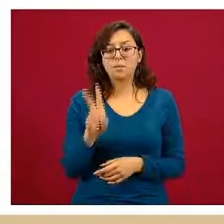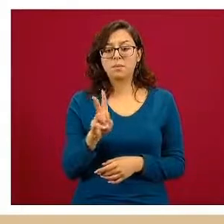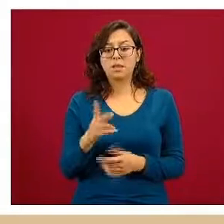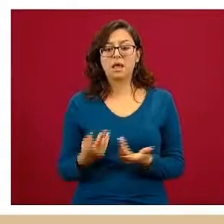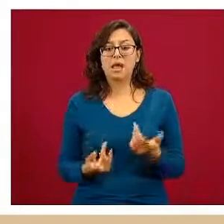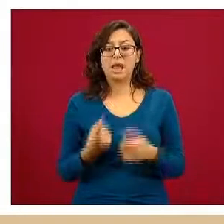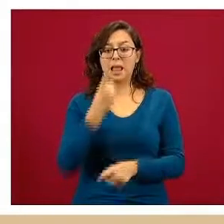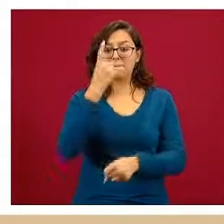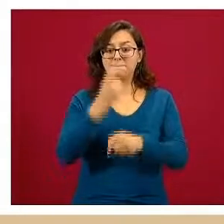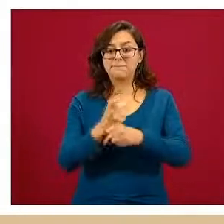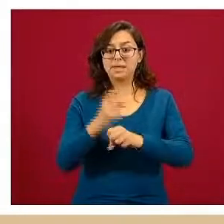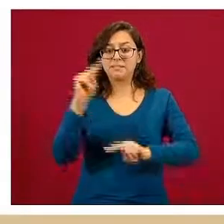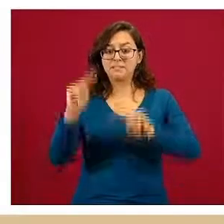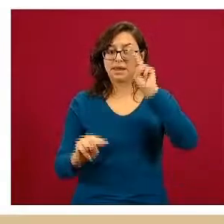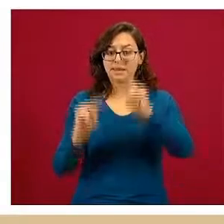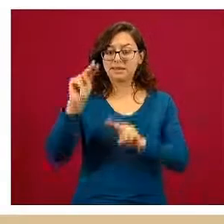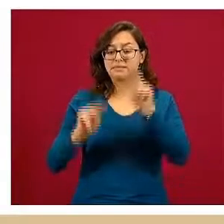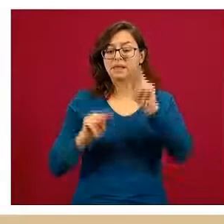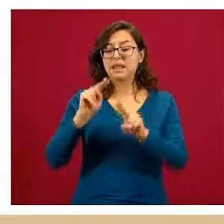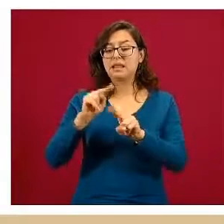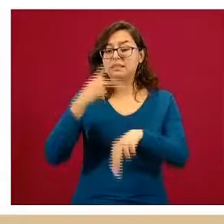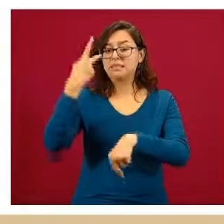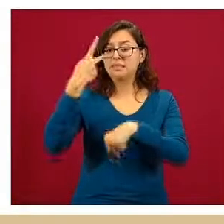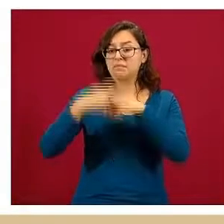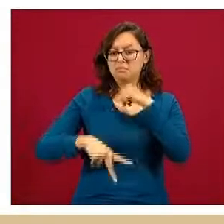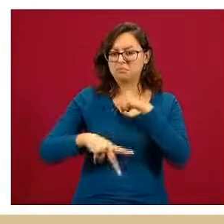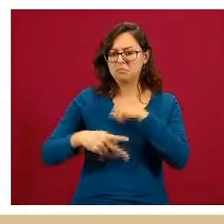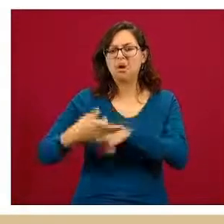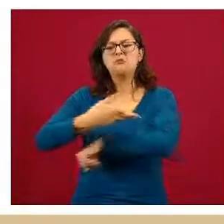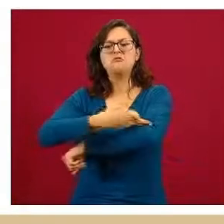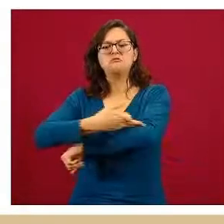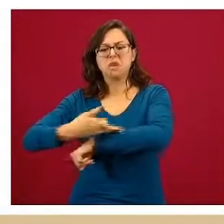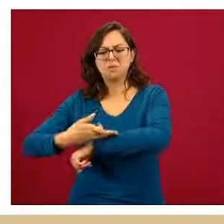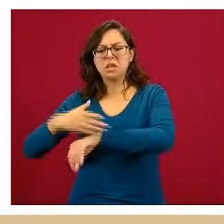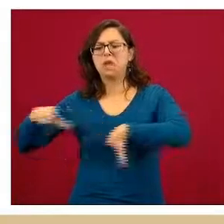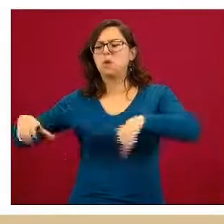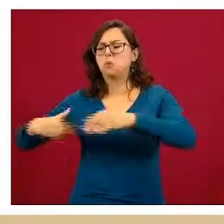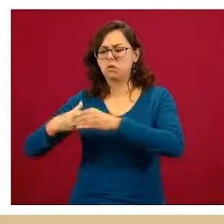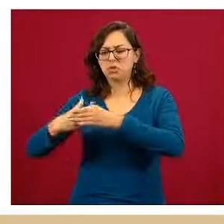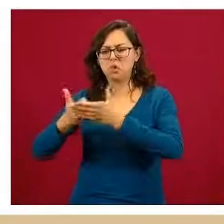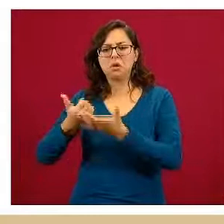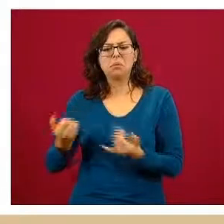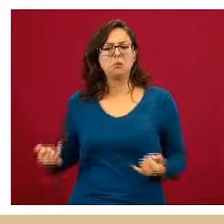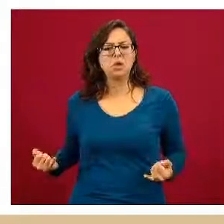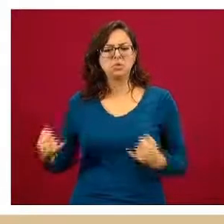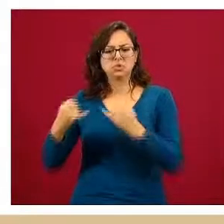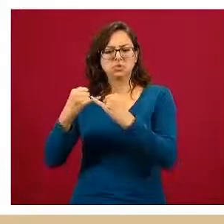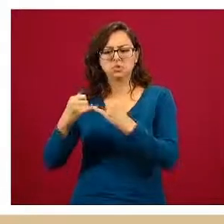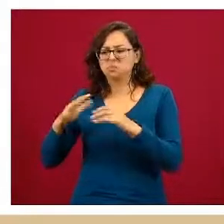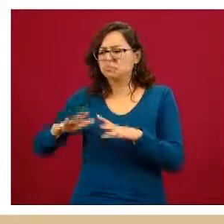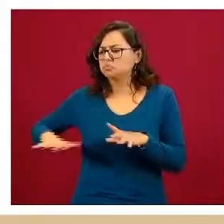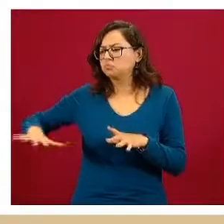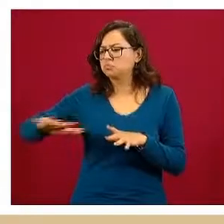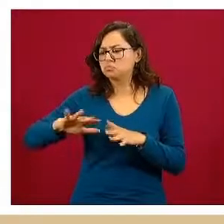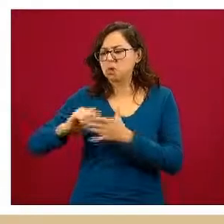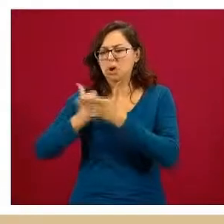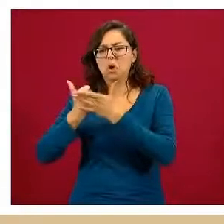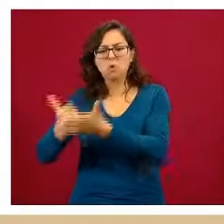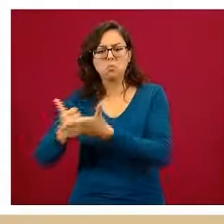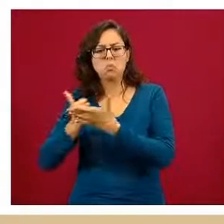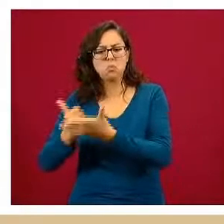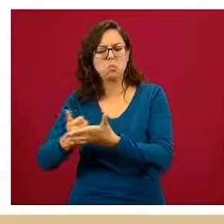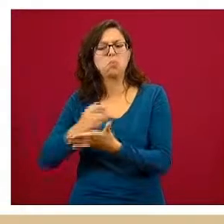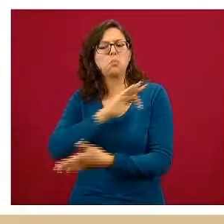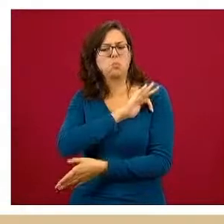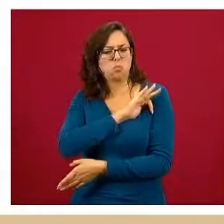riesgo se puede trabajar desde el nivel familiar comunitario e institucional intersectorial en una relación